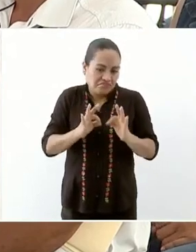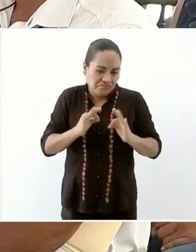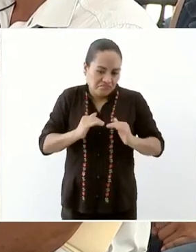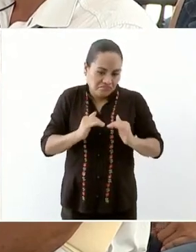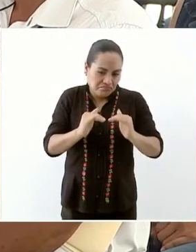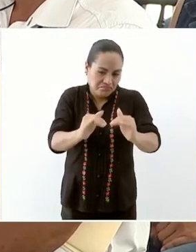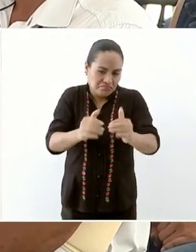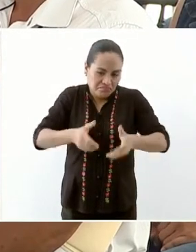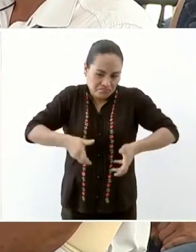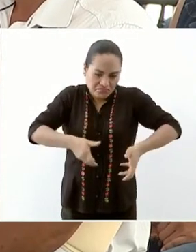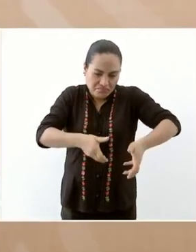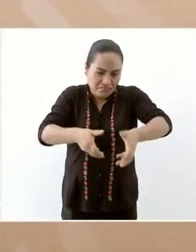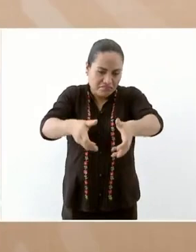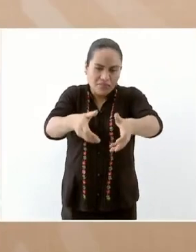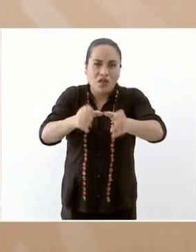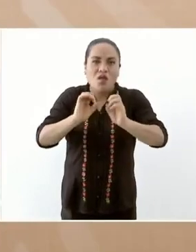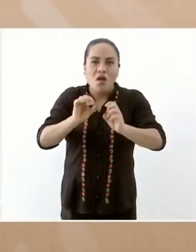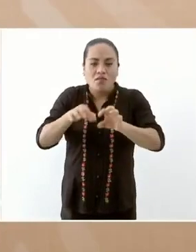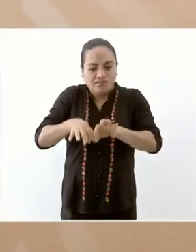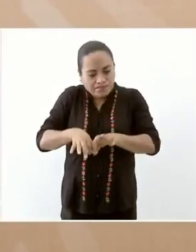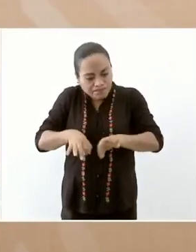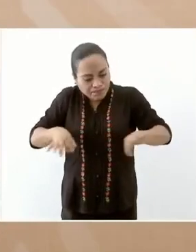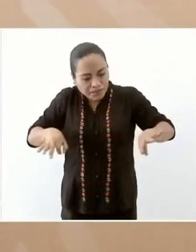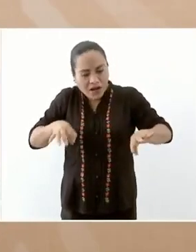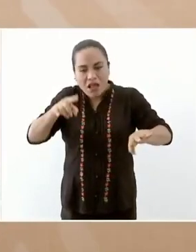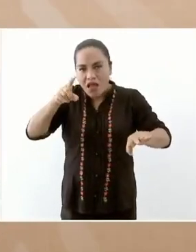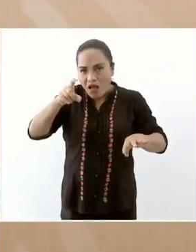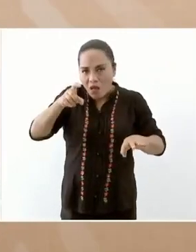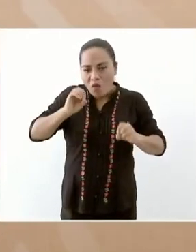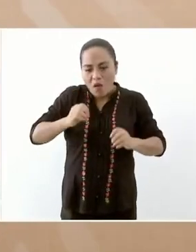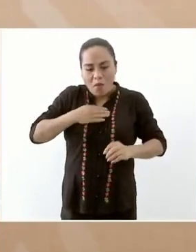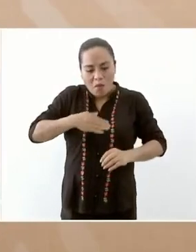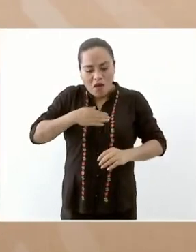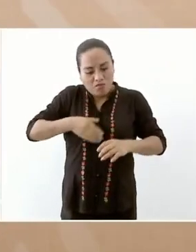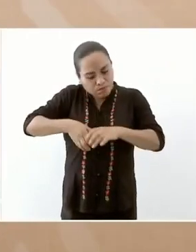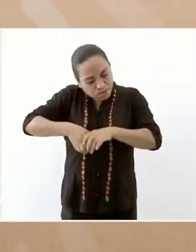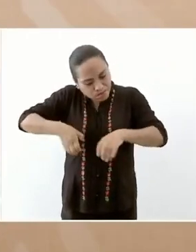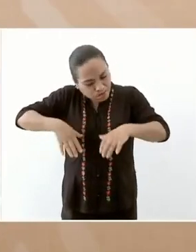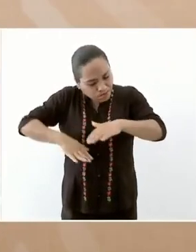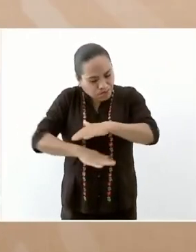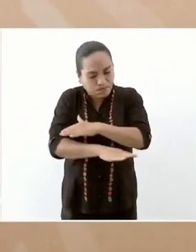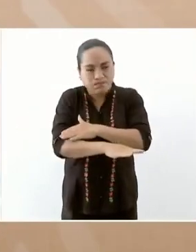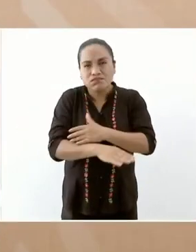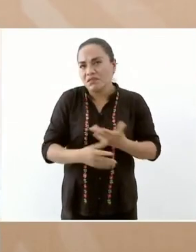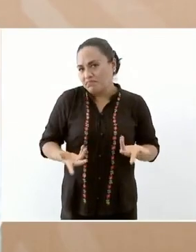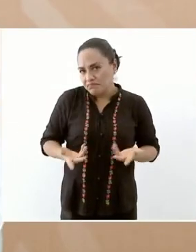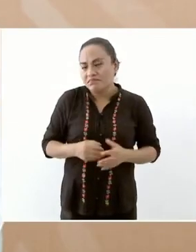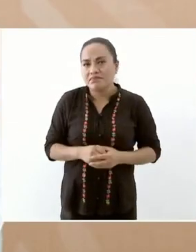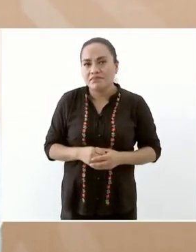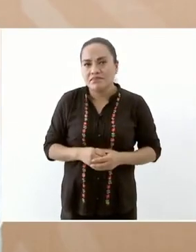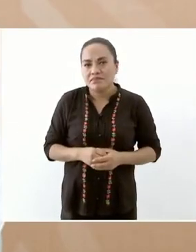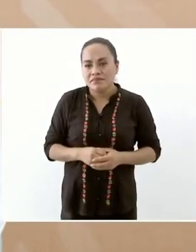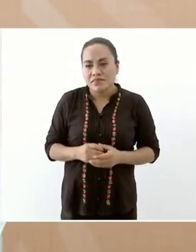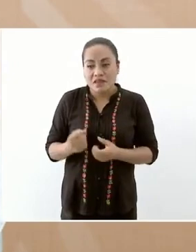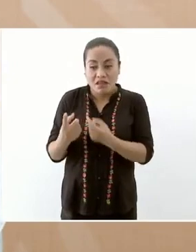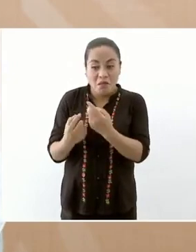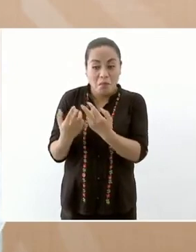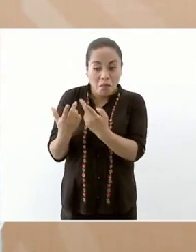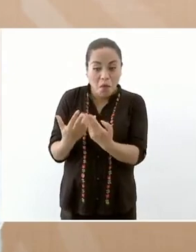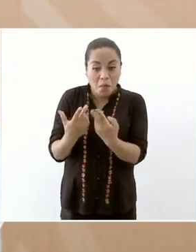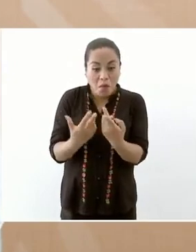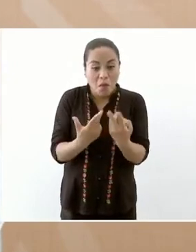líneas de agua de drenaje si se dañaron espacios